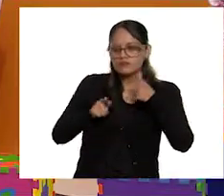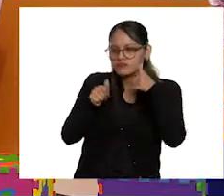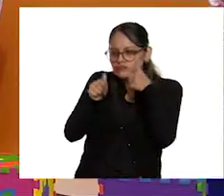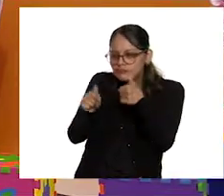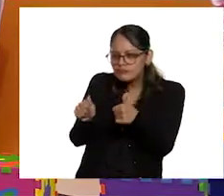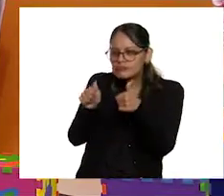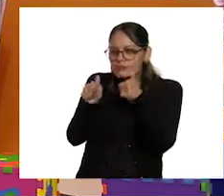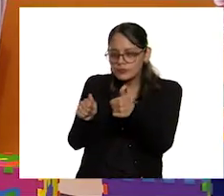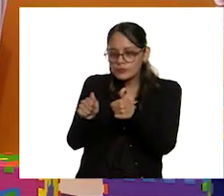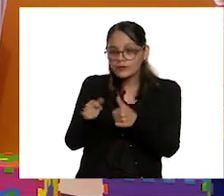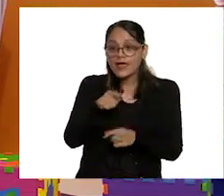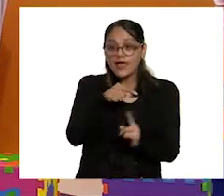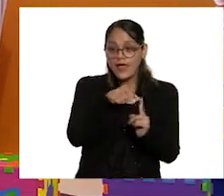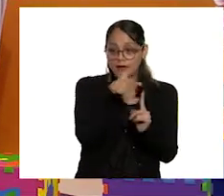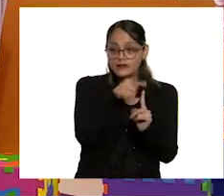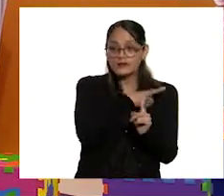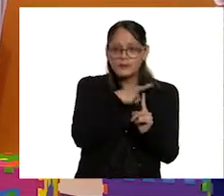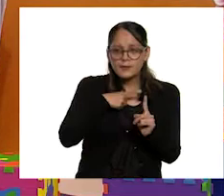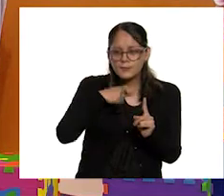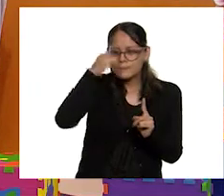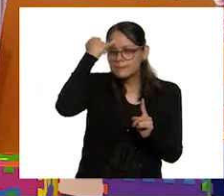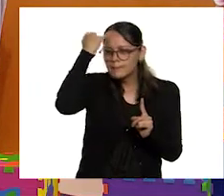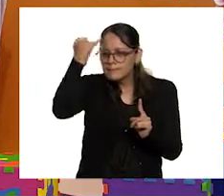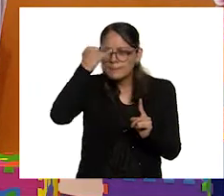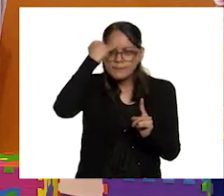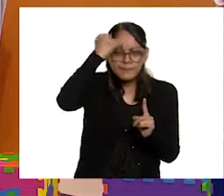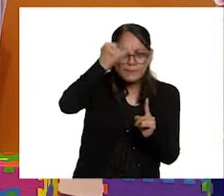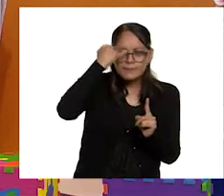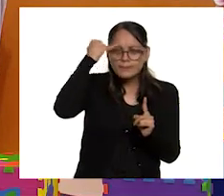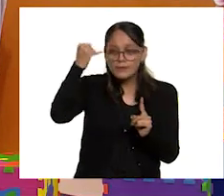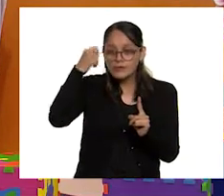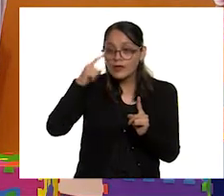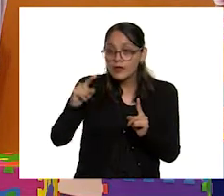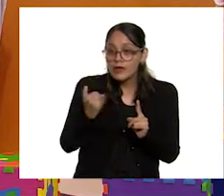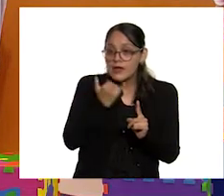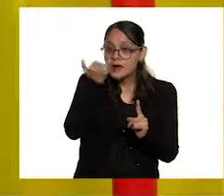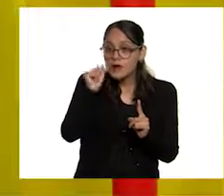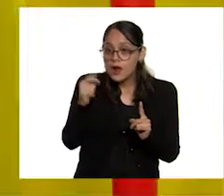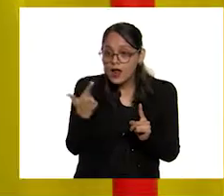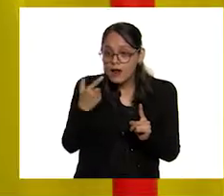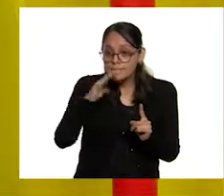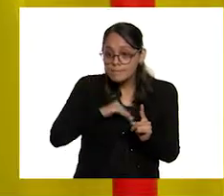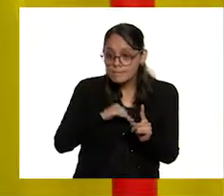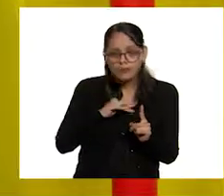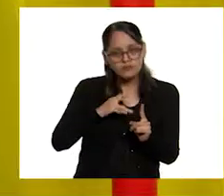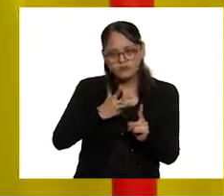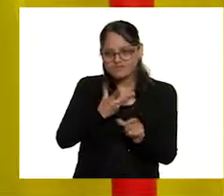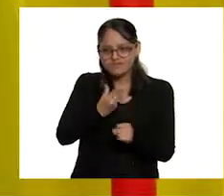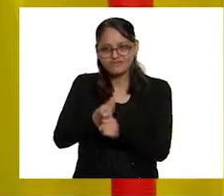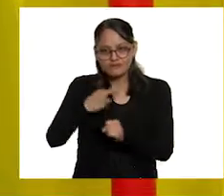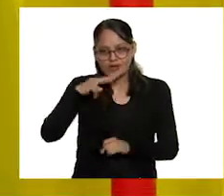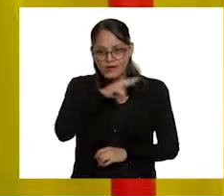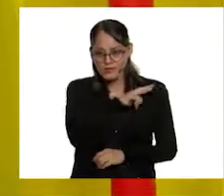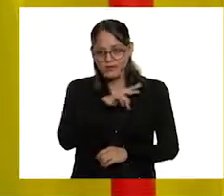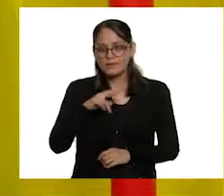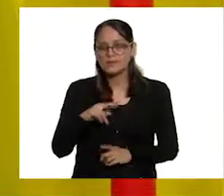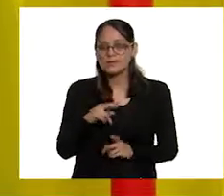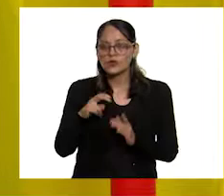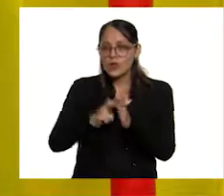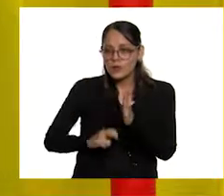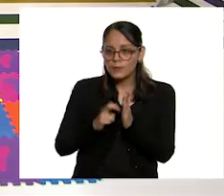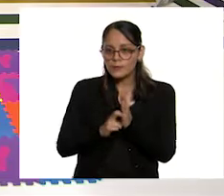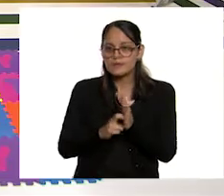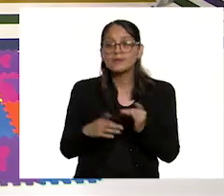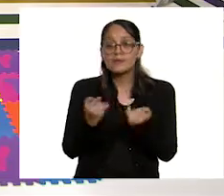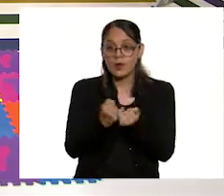creativos para poder corregir algo que suceda al momento son muy precavidos y antes